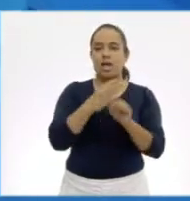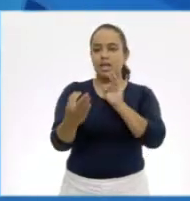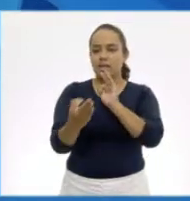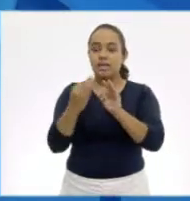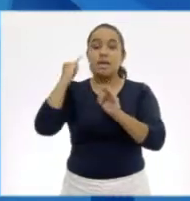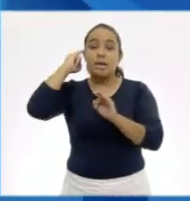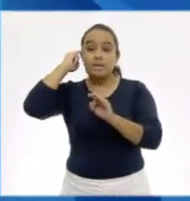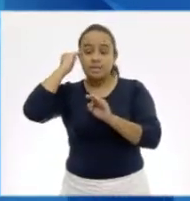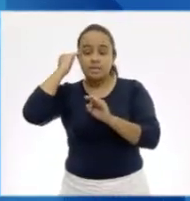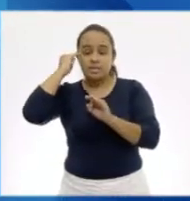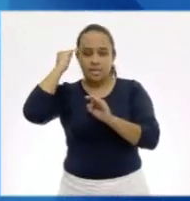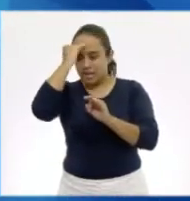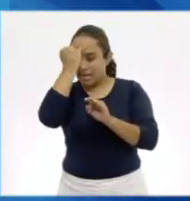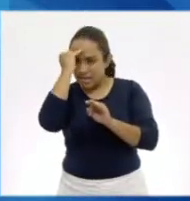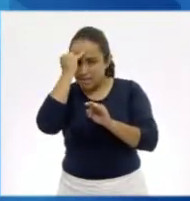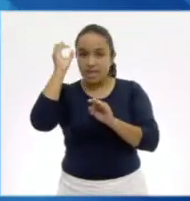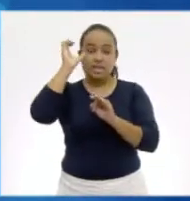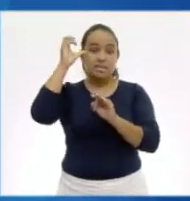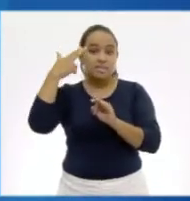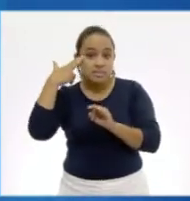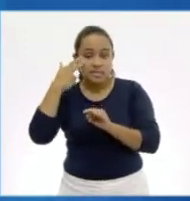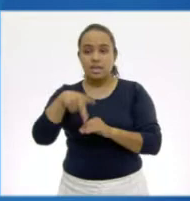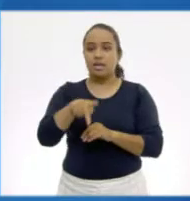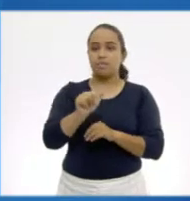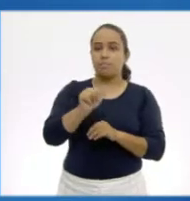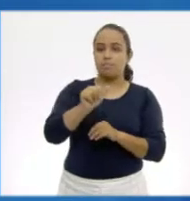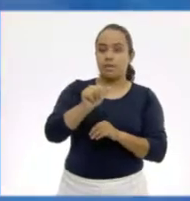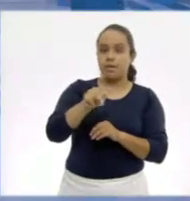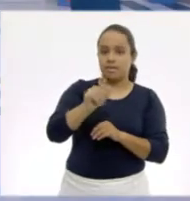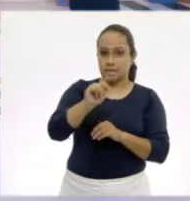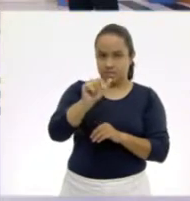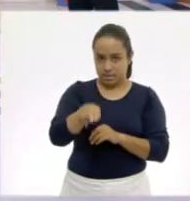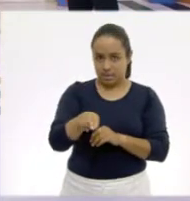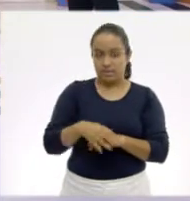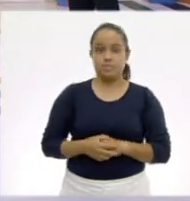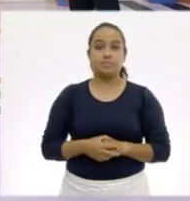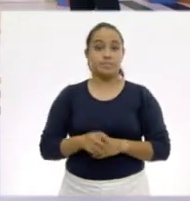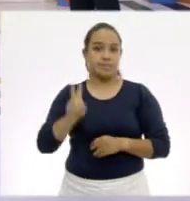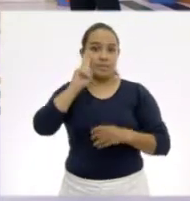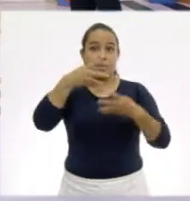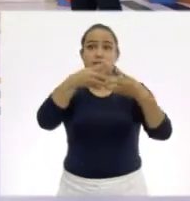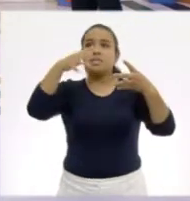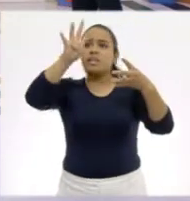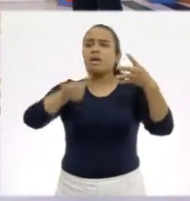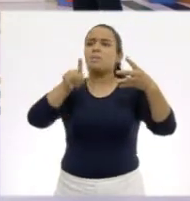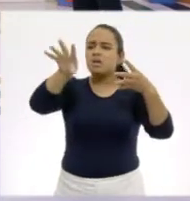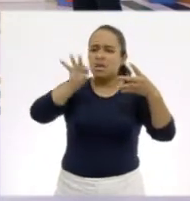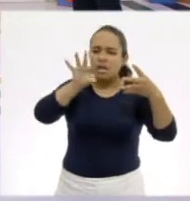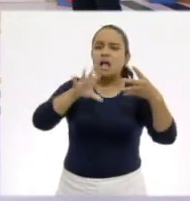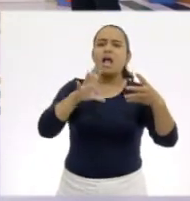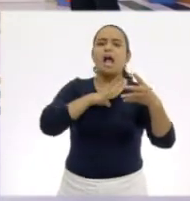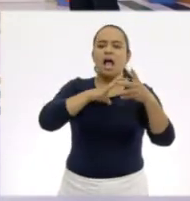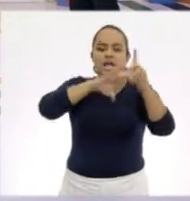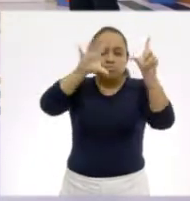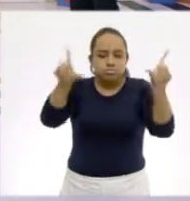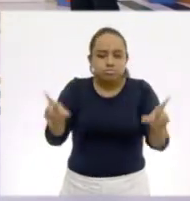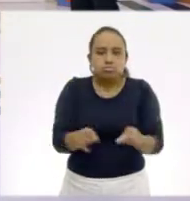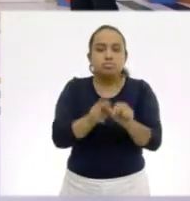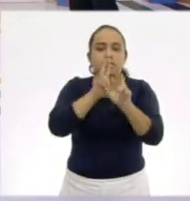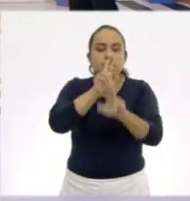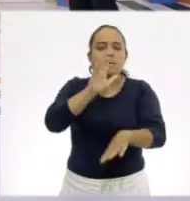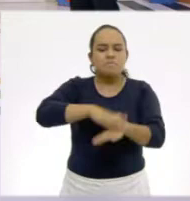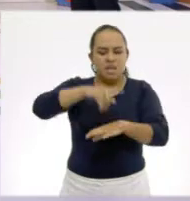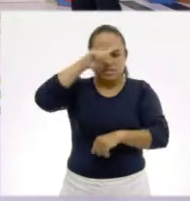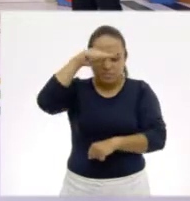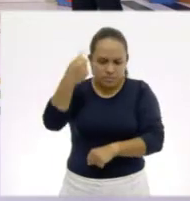e India. Entonces, ves cómo... Ahí tengo toda la información que se necesita. Y es lo que veíamos. En una tabla vas a encontrar resumida y va a ser más fácil